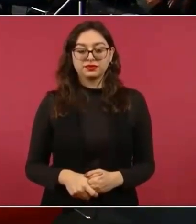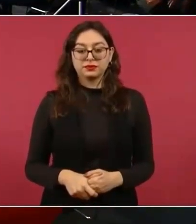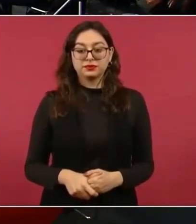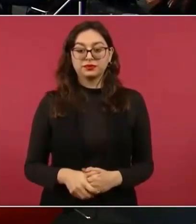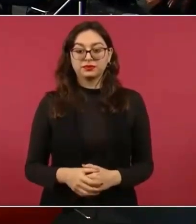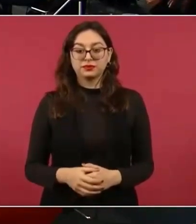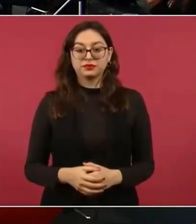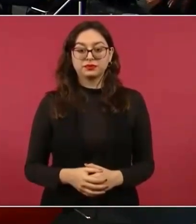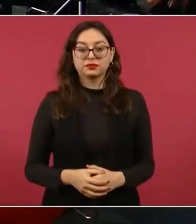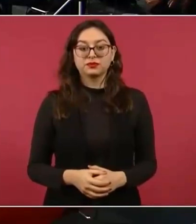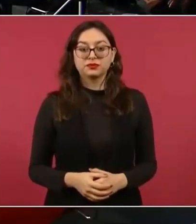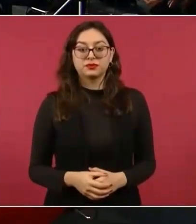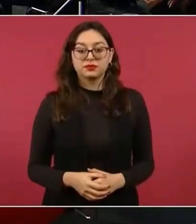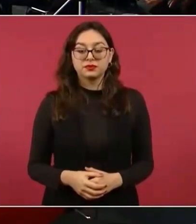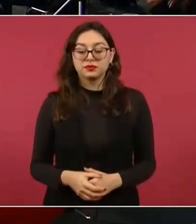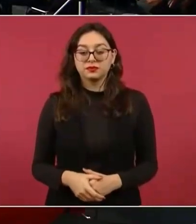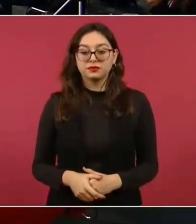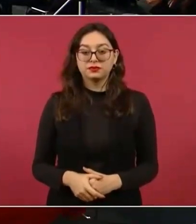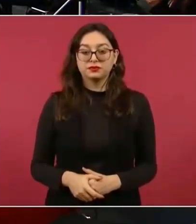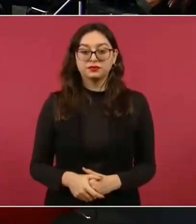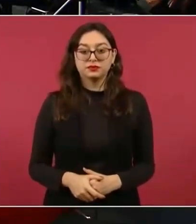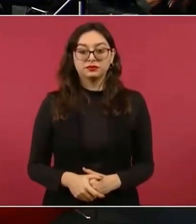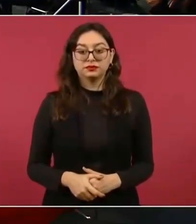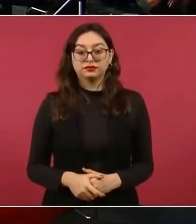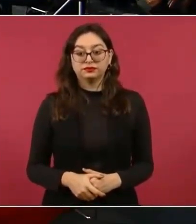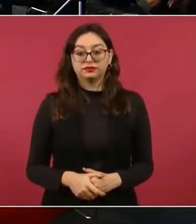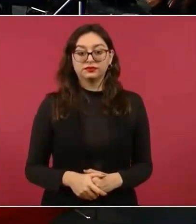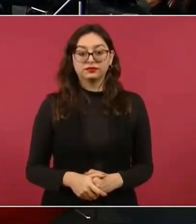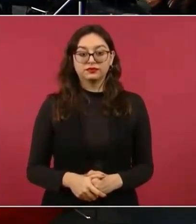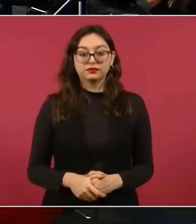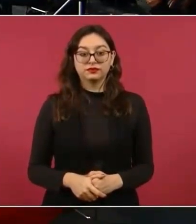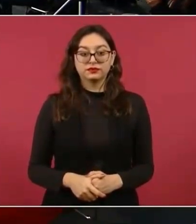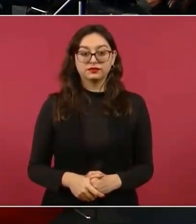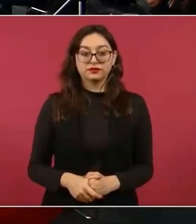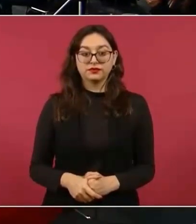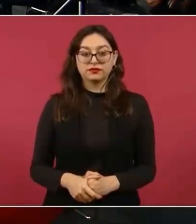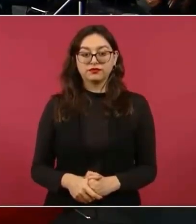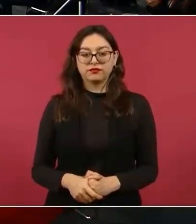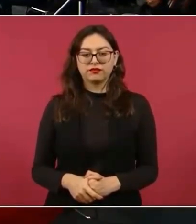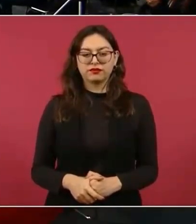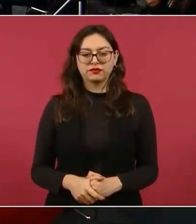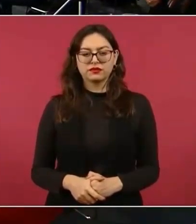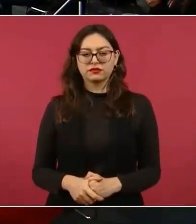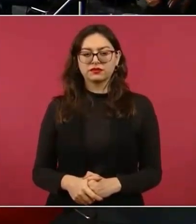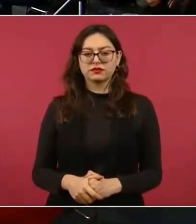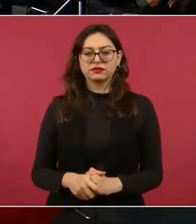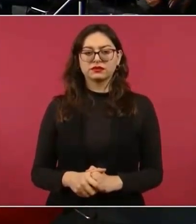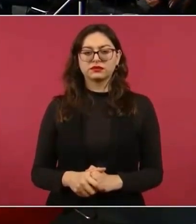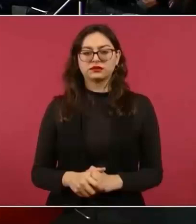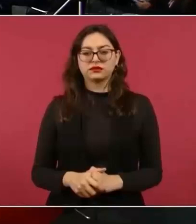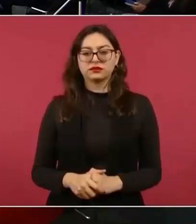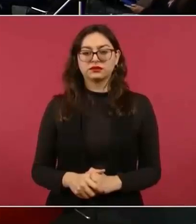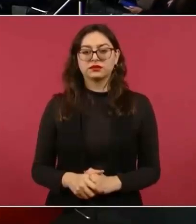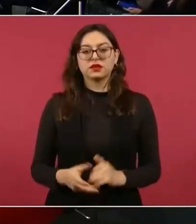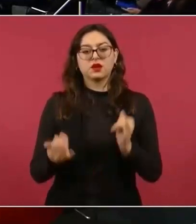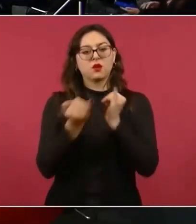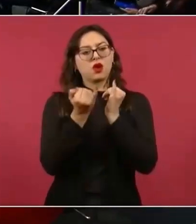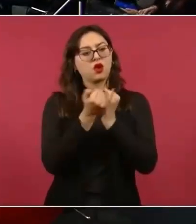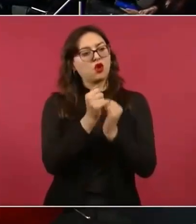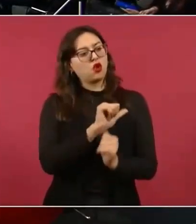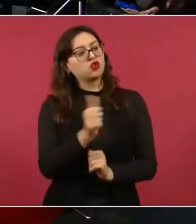Y así, seguramente, es el otro, el, hay un tercero. ¿Ramón Pequeño?